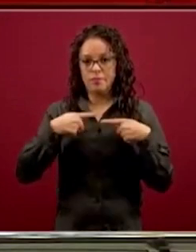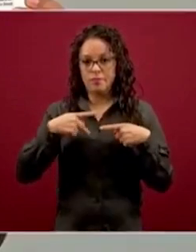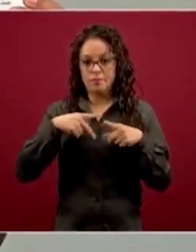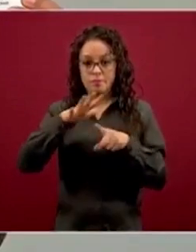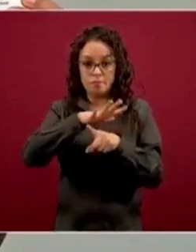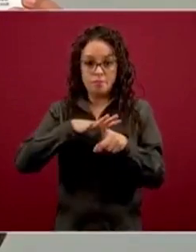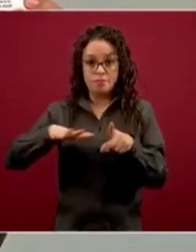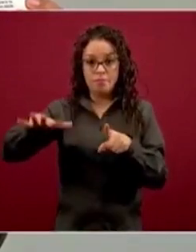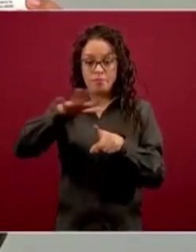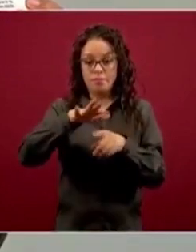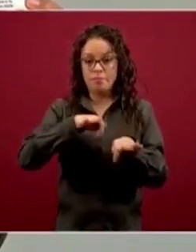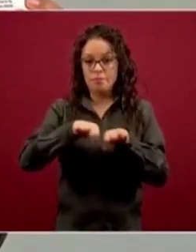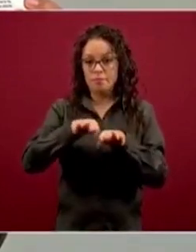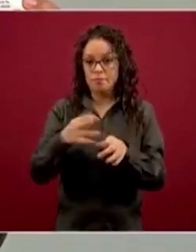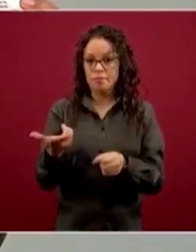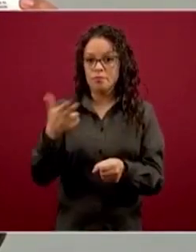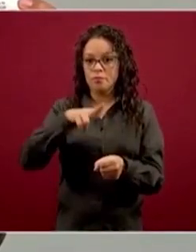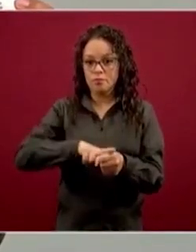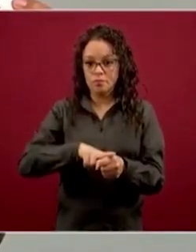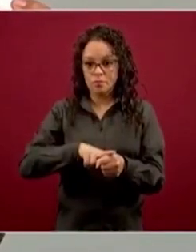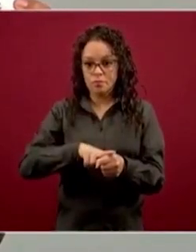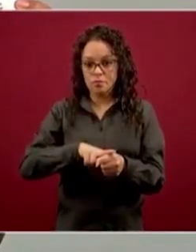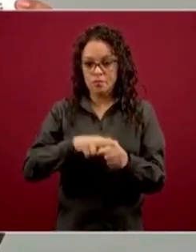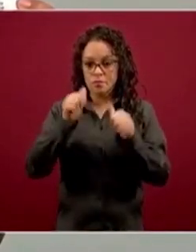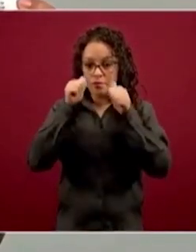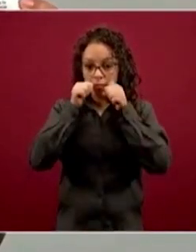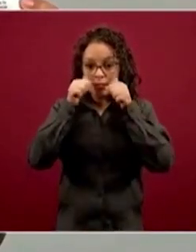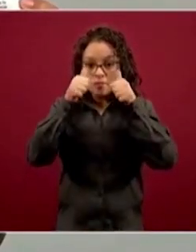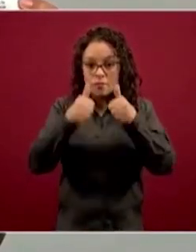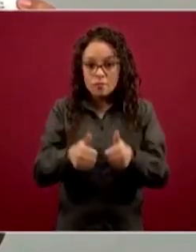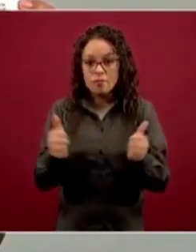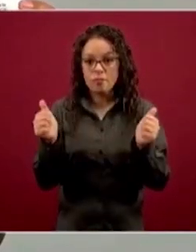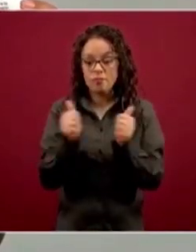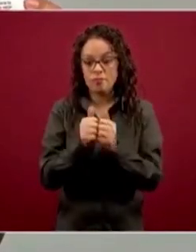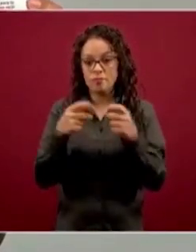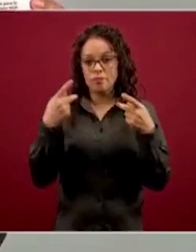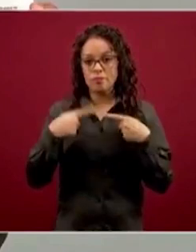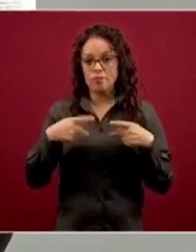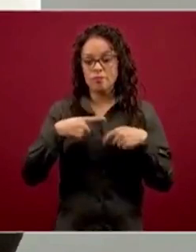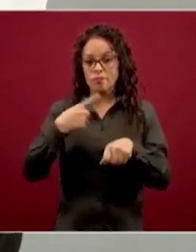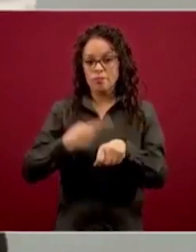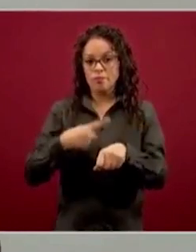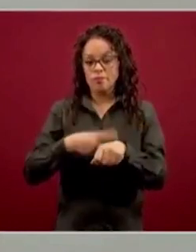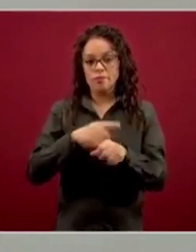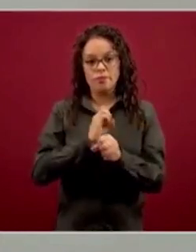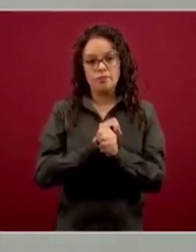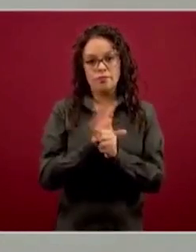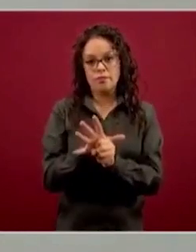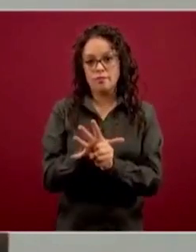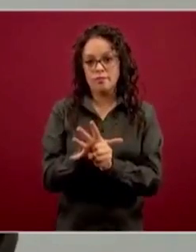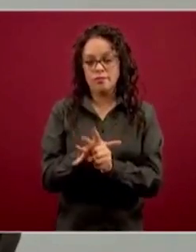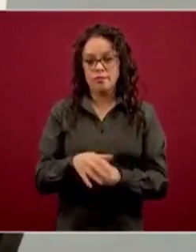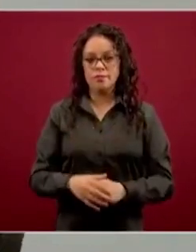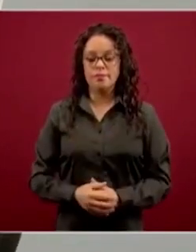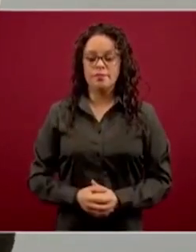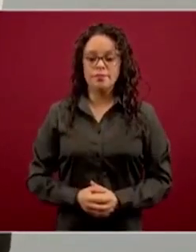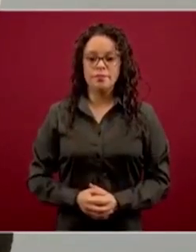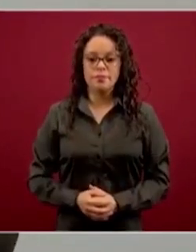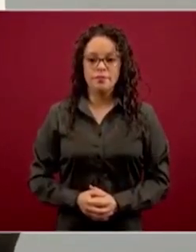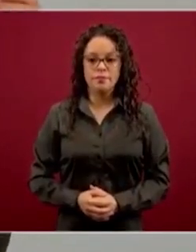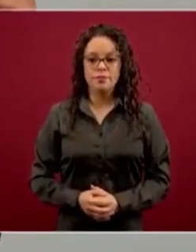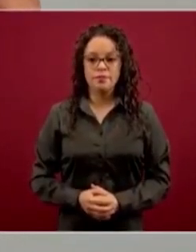en primera línea de atención en dichos hospitales. Cabe destacar que el